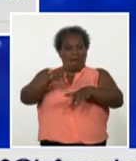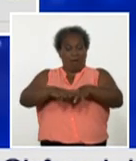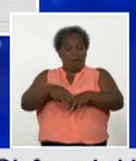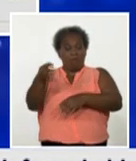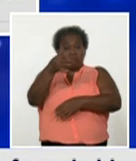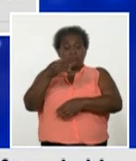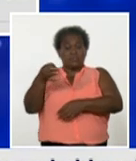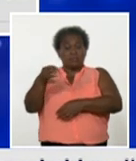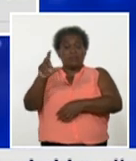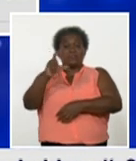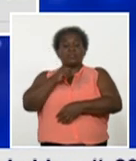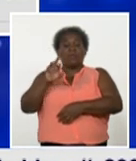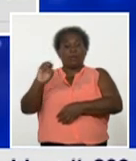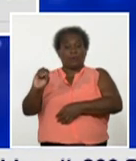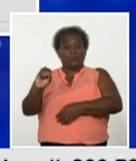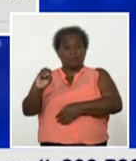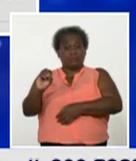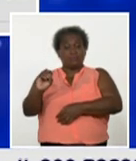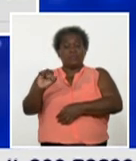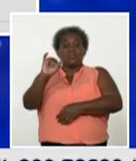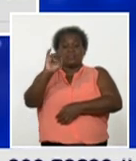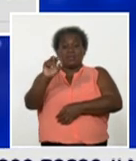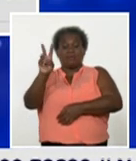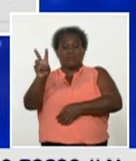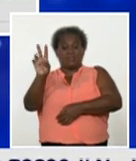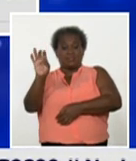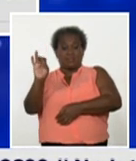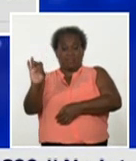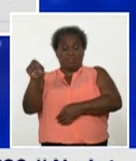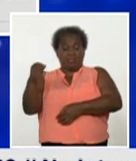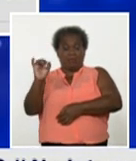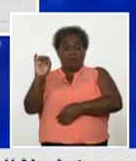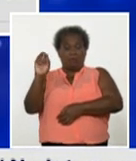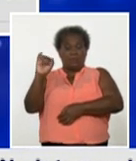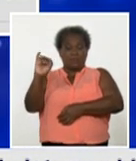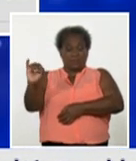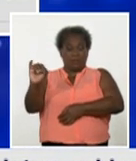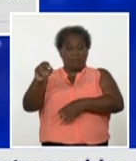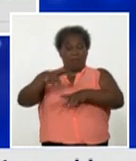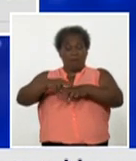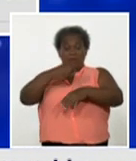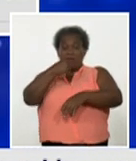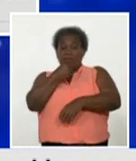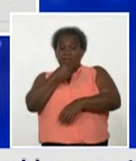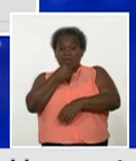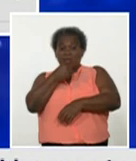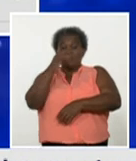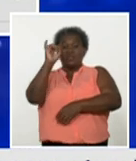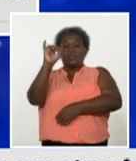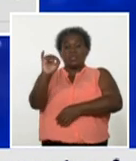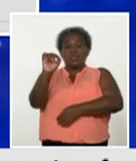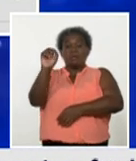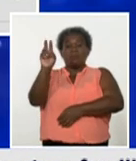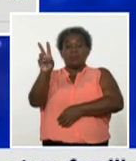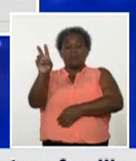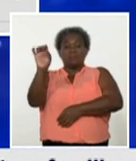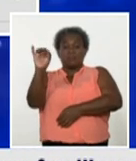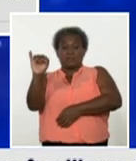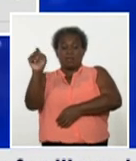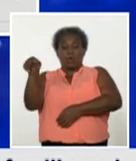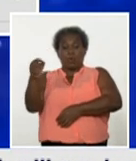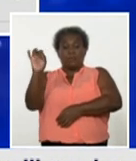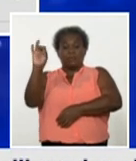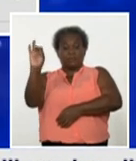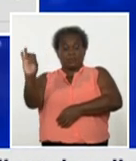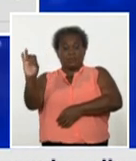mayor tasa 627,6 habana vieja 626,7